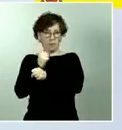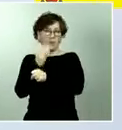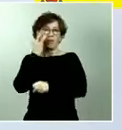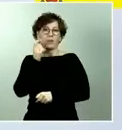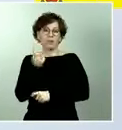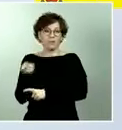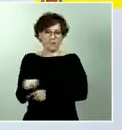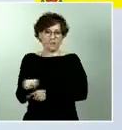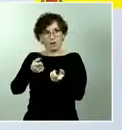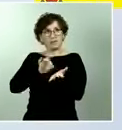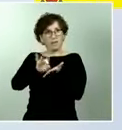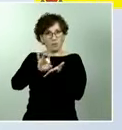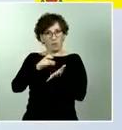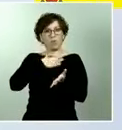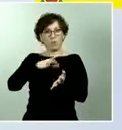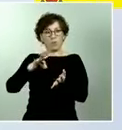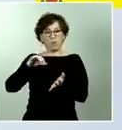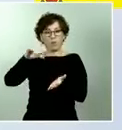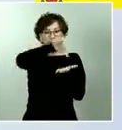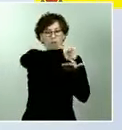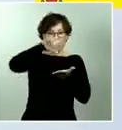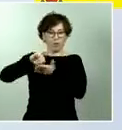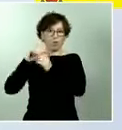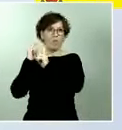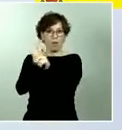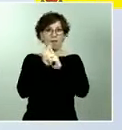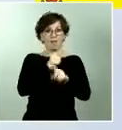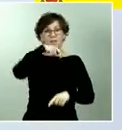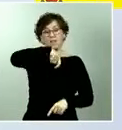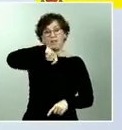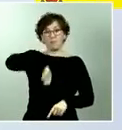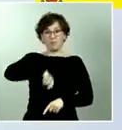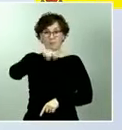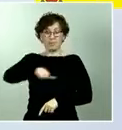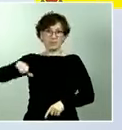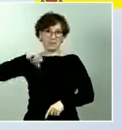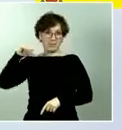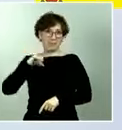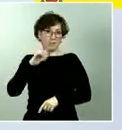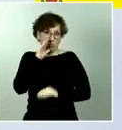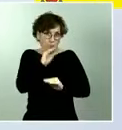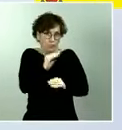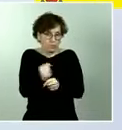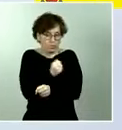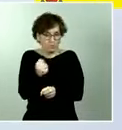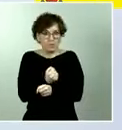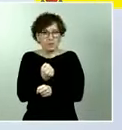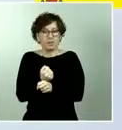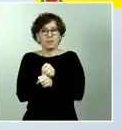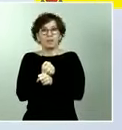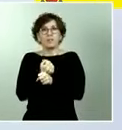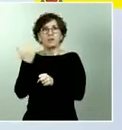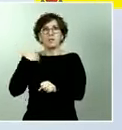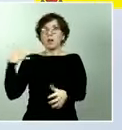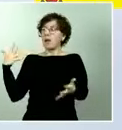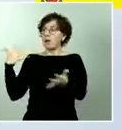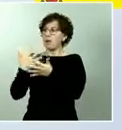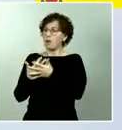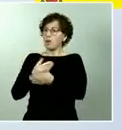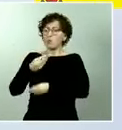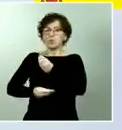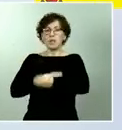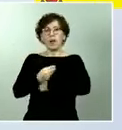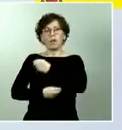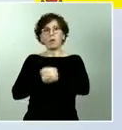Renfe continúa el personal sanitario por motivos laborales, habiendo beneficiado hasta la fecha a más de 1.600